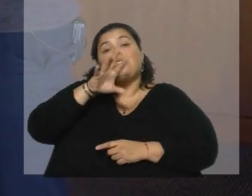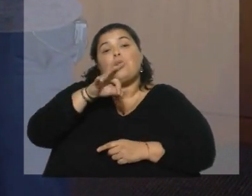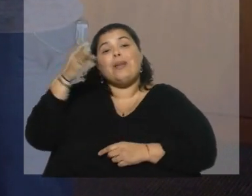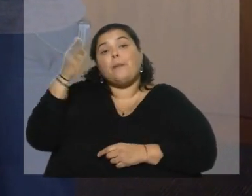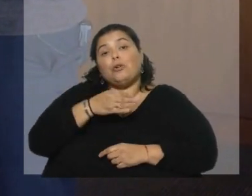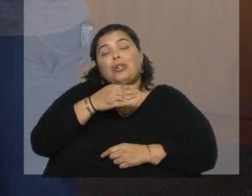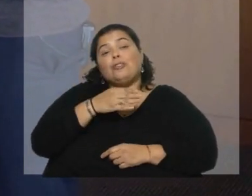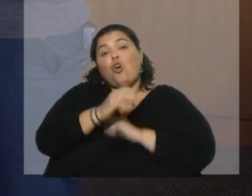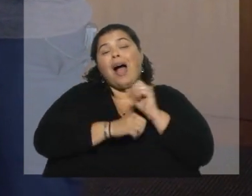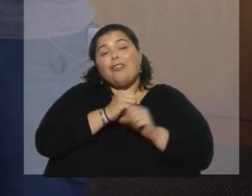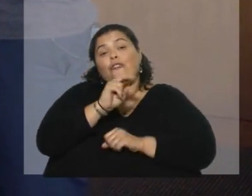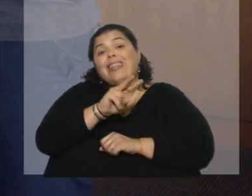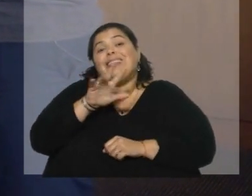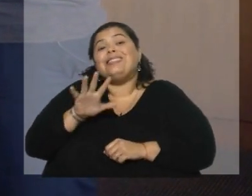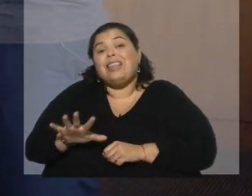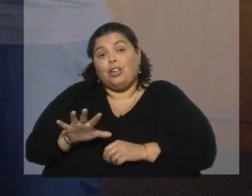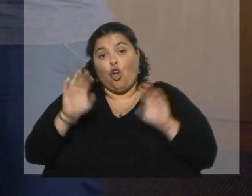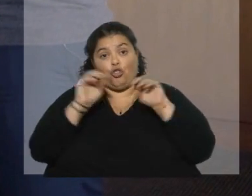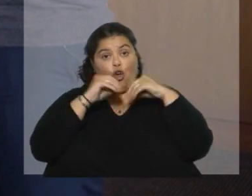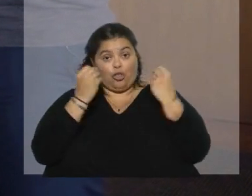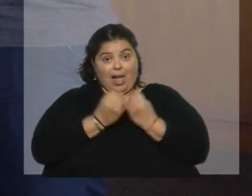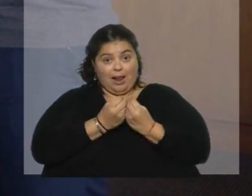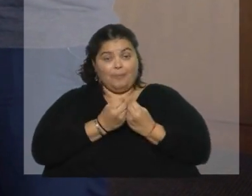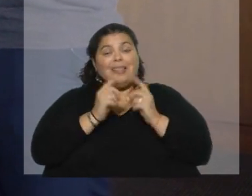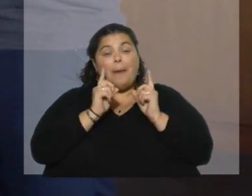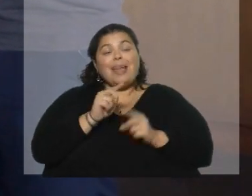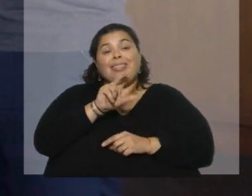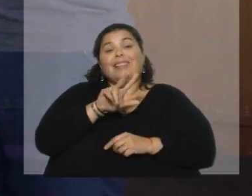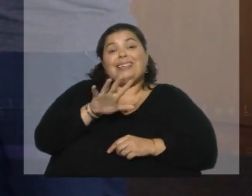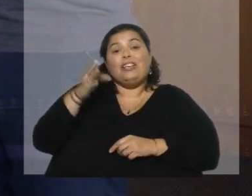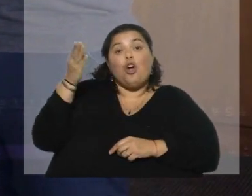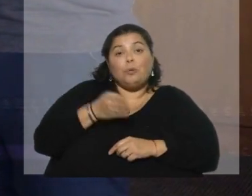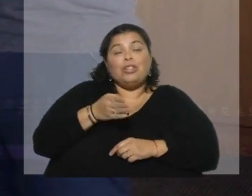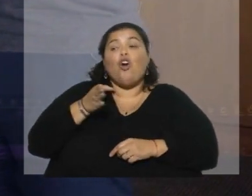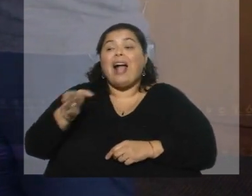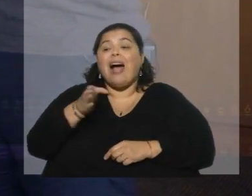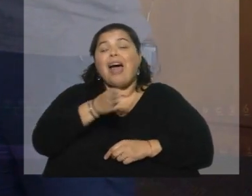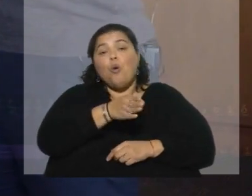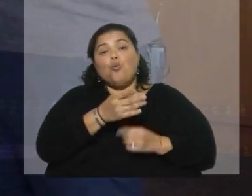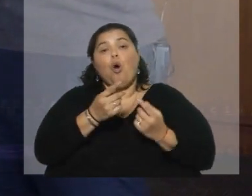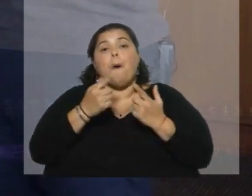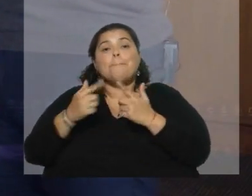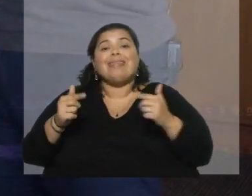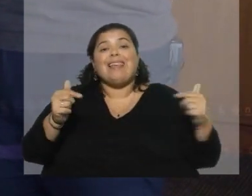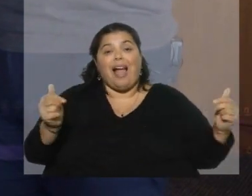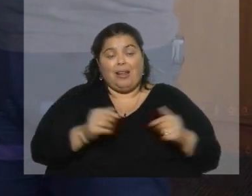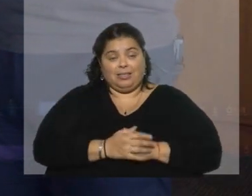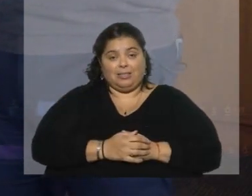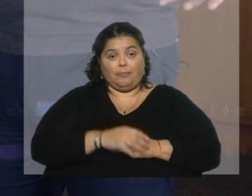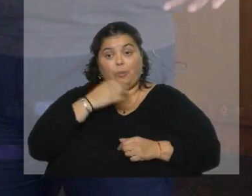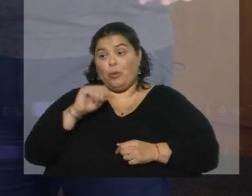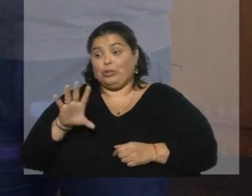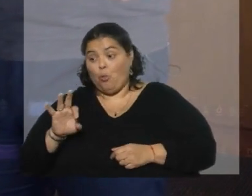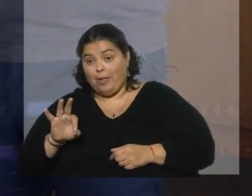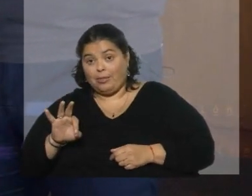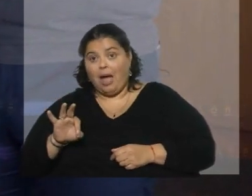para el 2025 global y además un 35% por cada corriente de material. O sea, 50% en general, pero no puedo recuperar